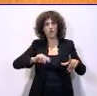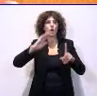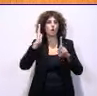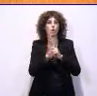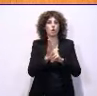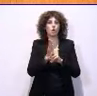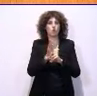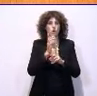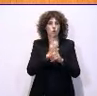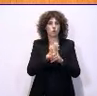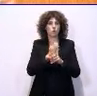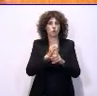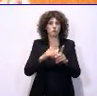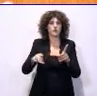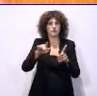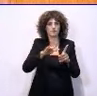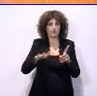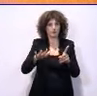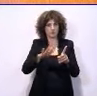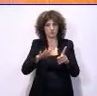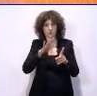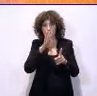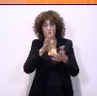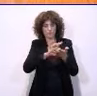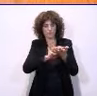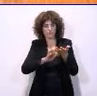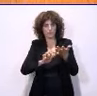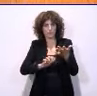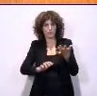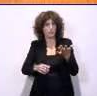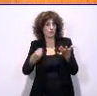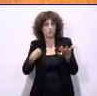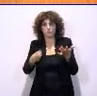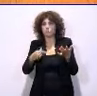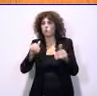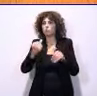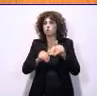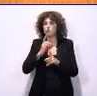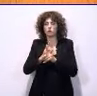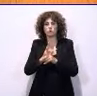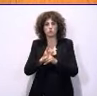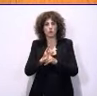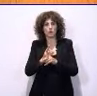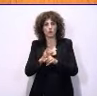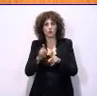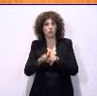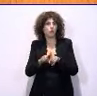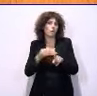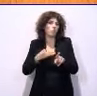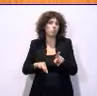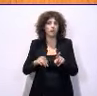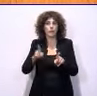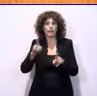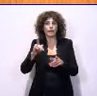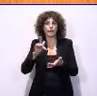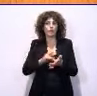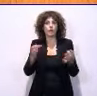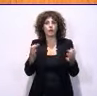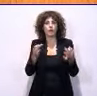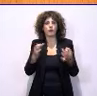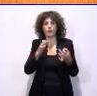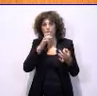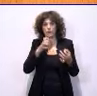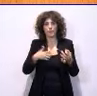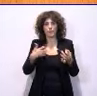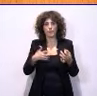contra el territorio. Tal cual estaba redactada en esa enmienda y tal cual votaron ustedes en contra. Igual es que lo que le pasa es eso, que le da urticaria